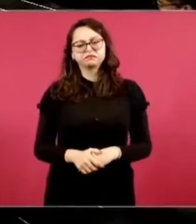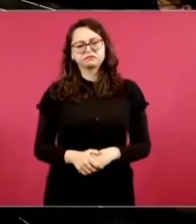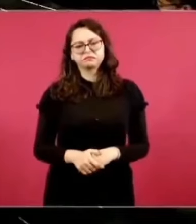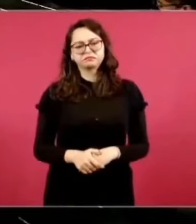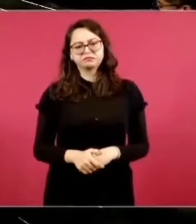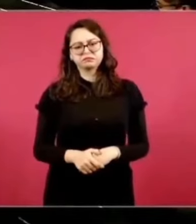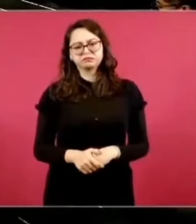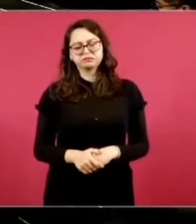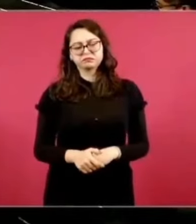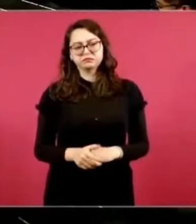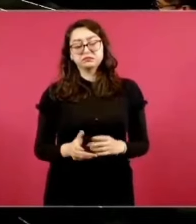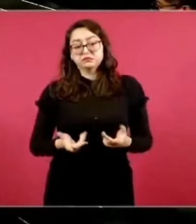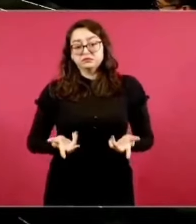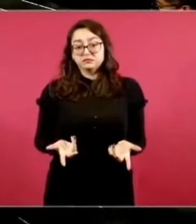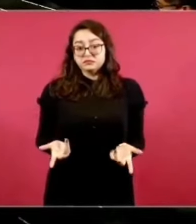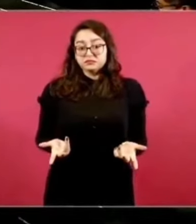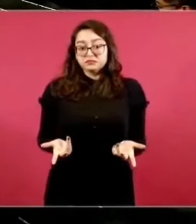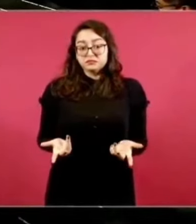¿O es que